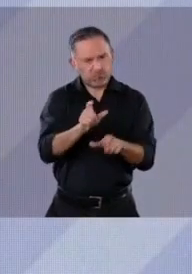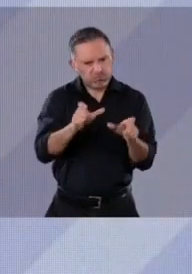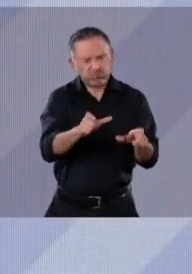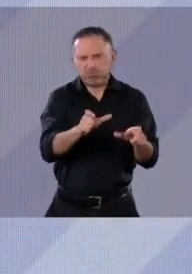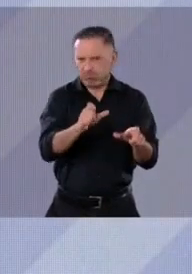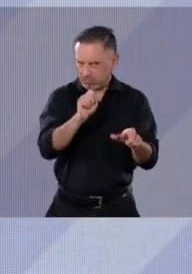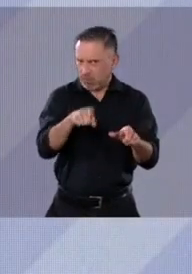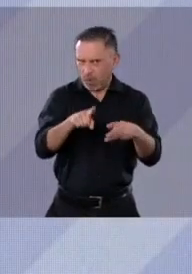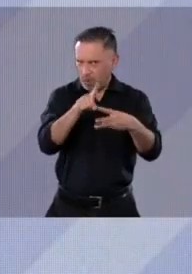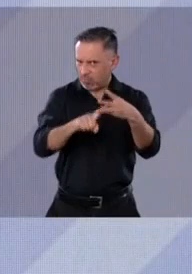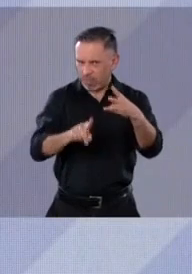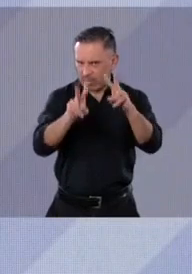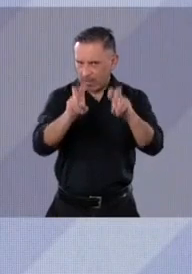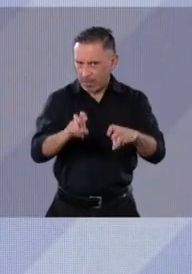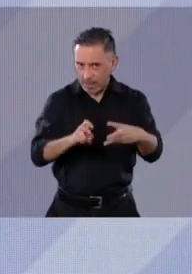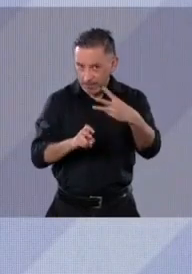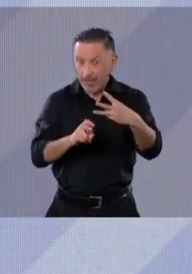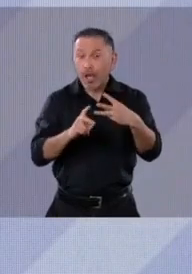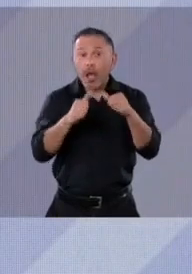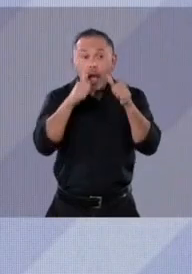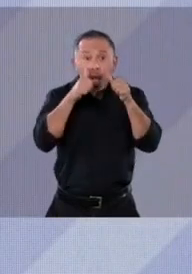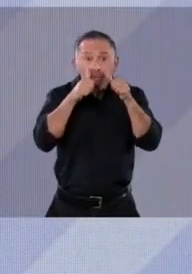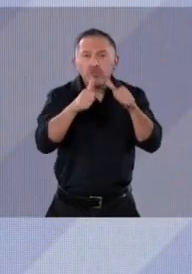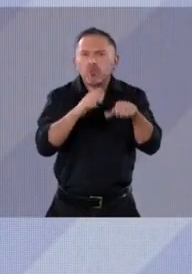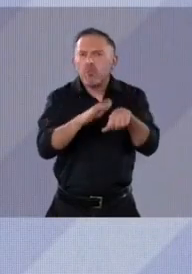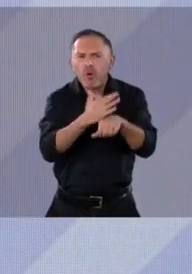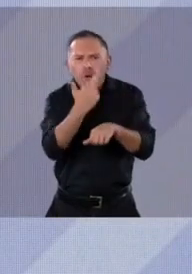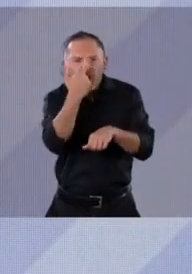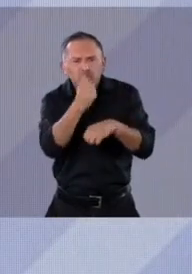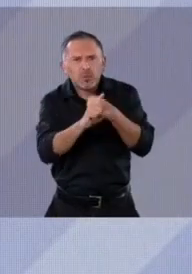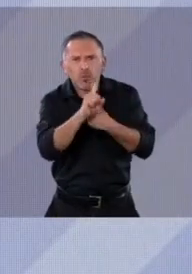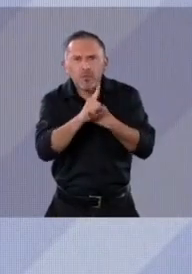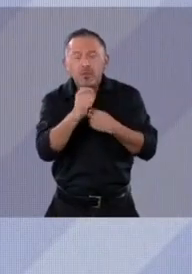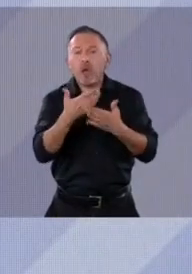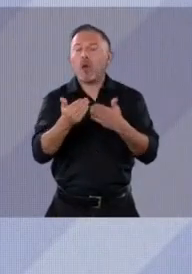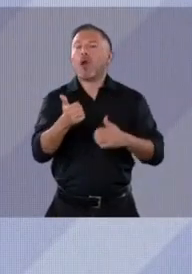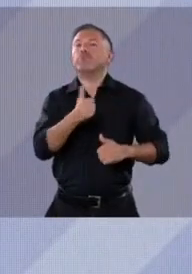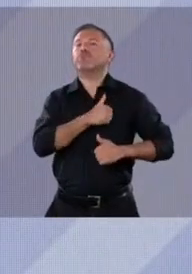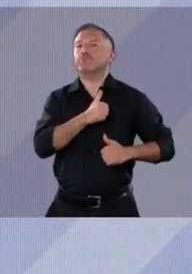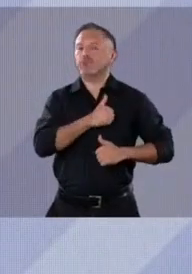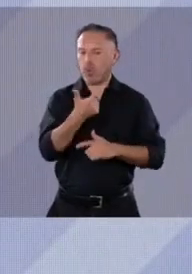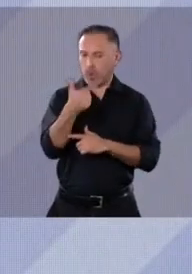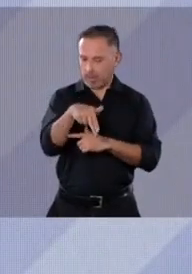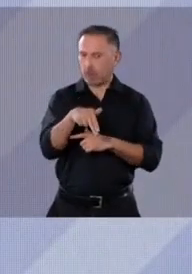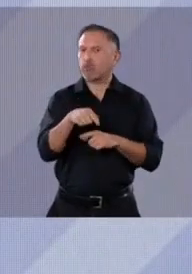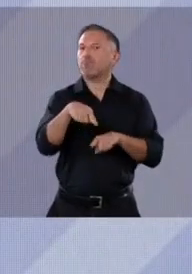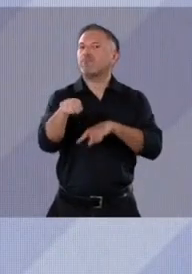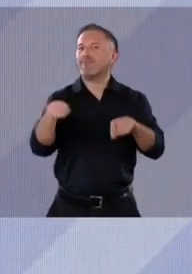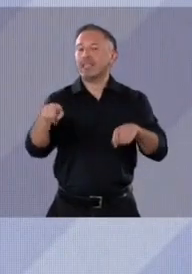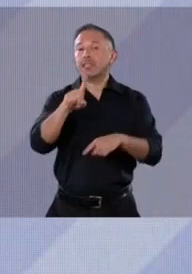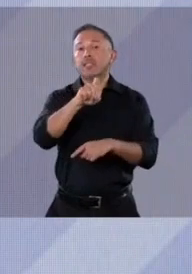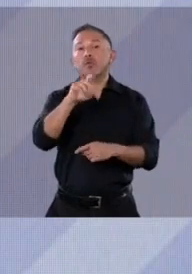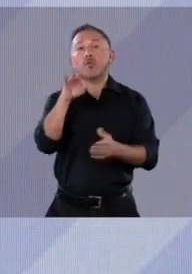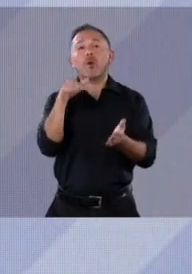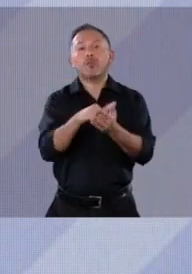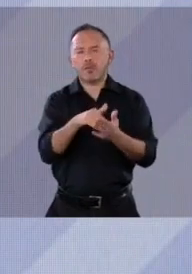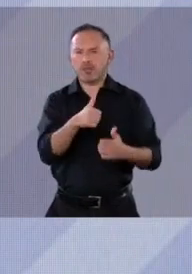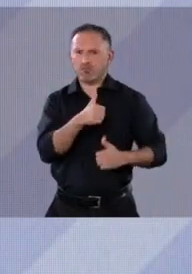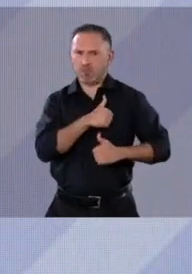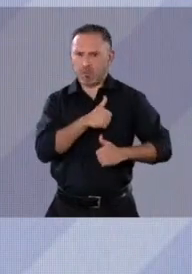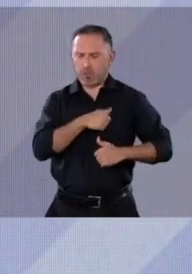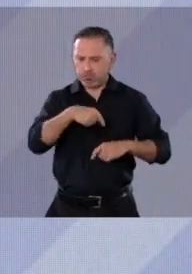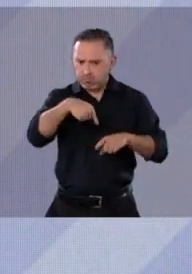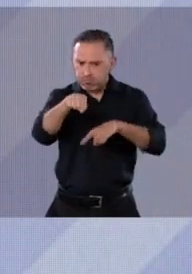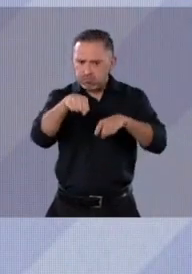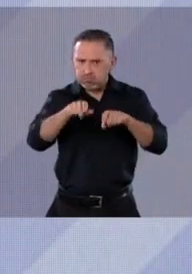atención a las causas, de más y mejor Guardia Nacional. Sí, Guardia Nacional. 140 mil elementos que hoy son